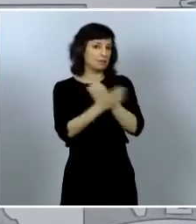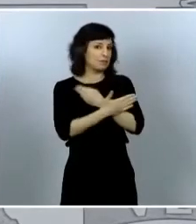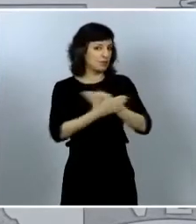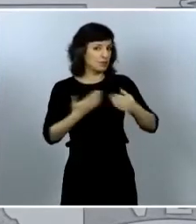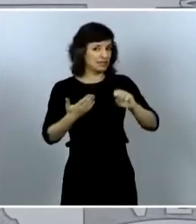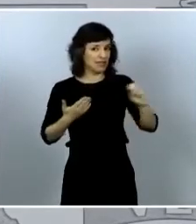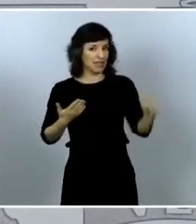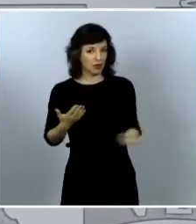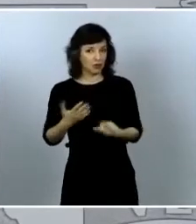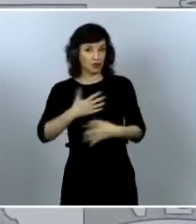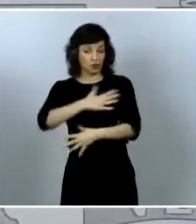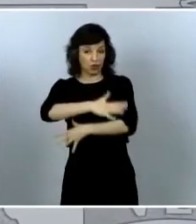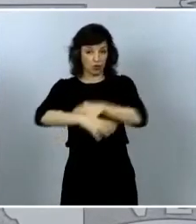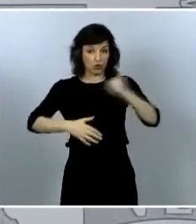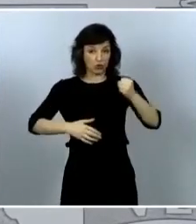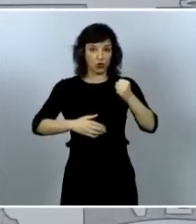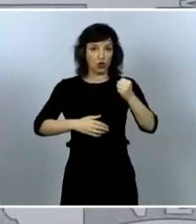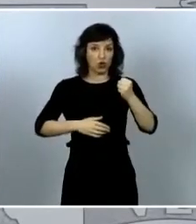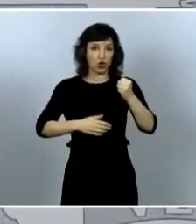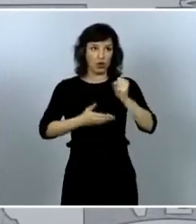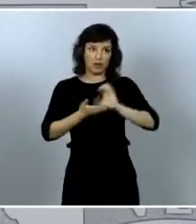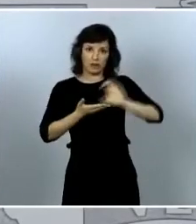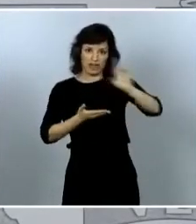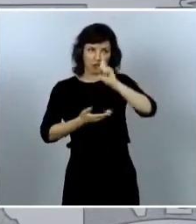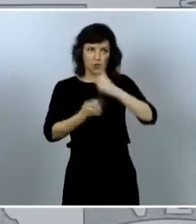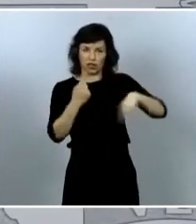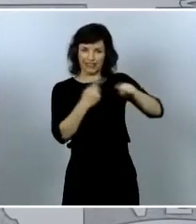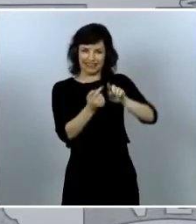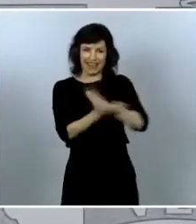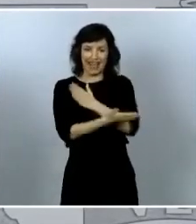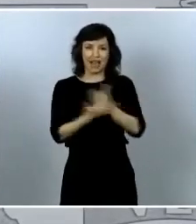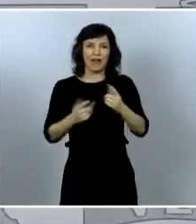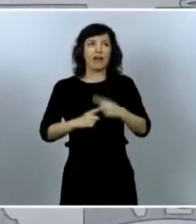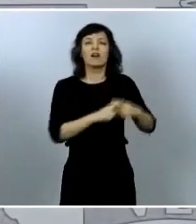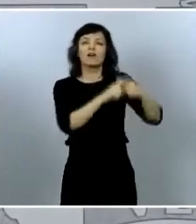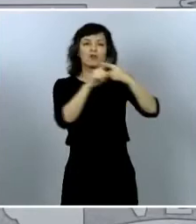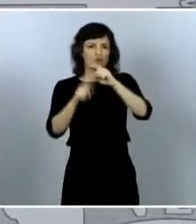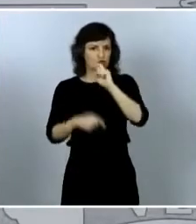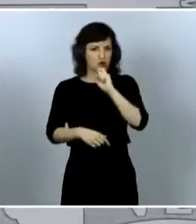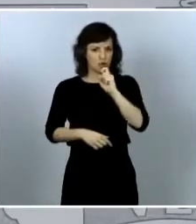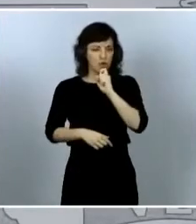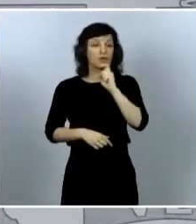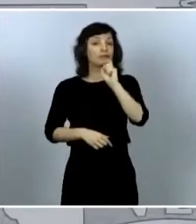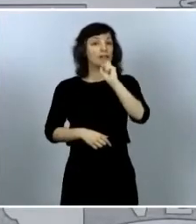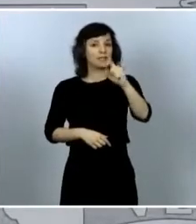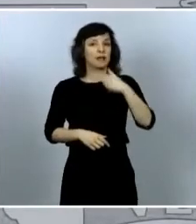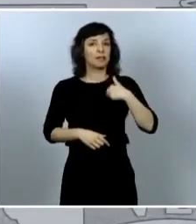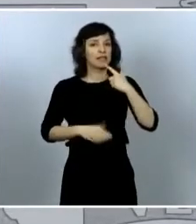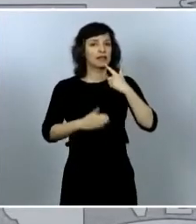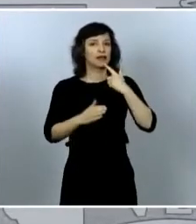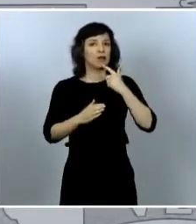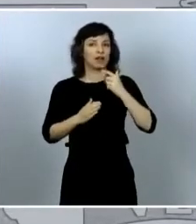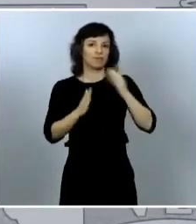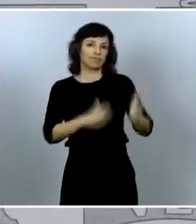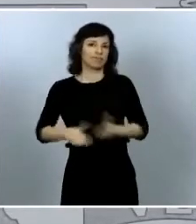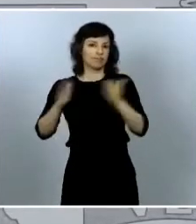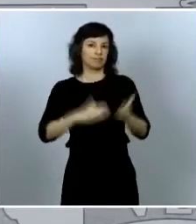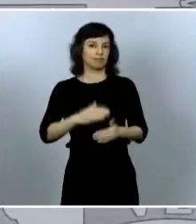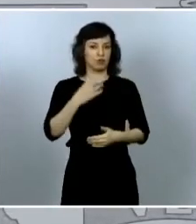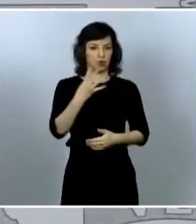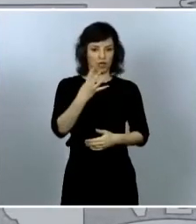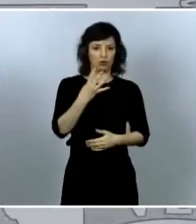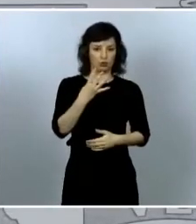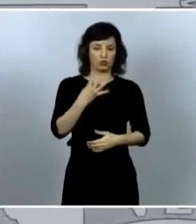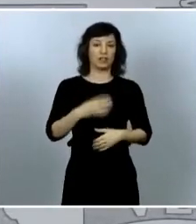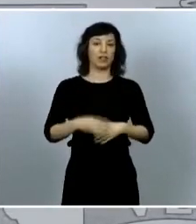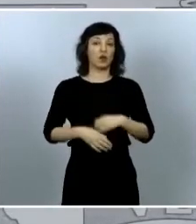fondo no reembolsable y que se hará en cuatro tramos el tramo 1 de 6.000 millones de euros se repartirán en base a